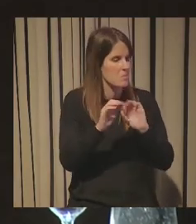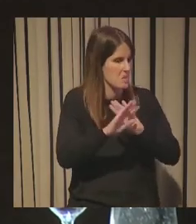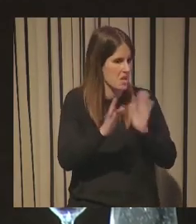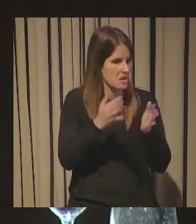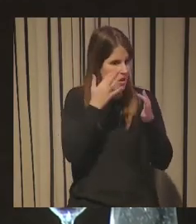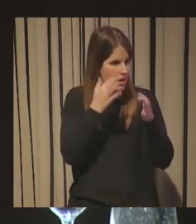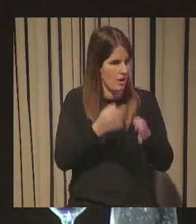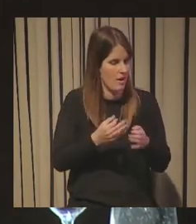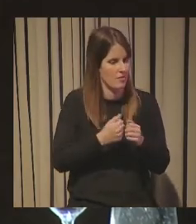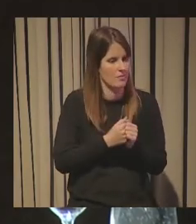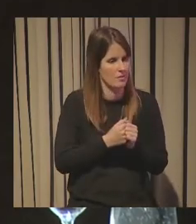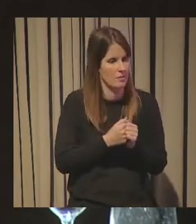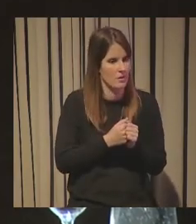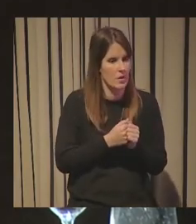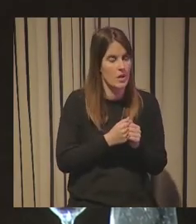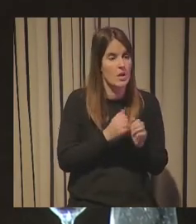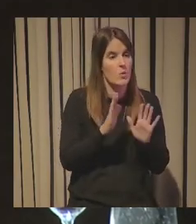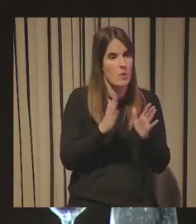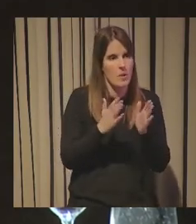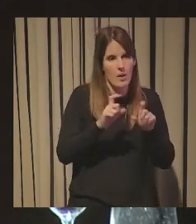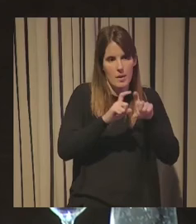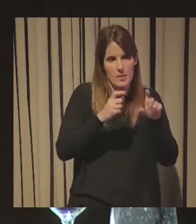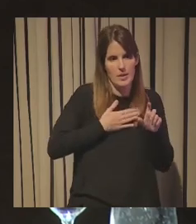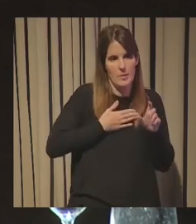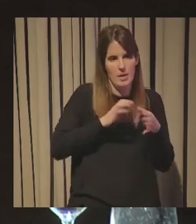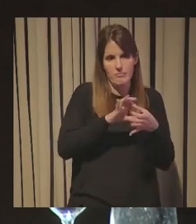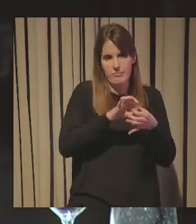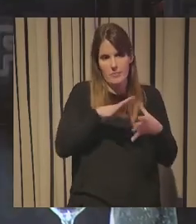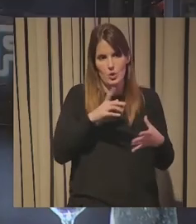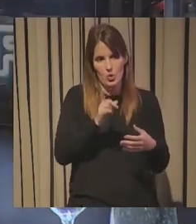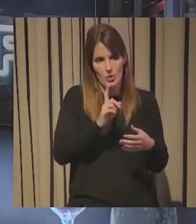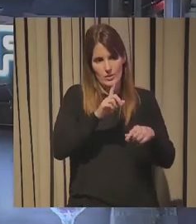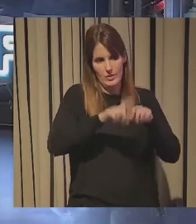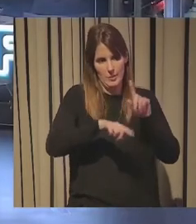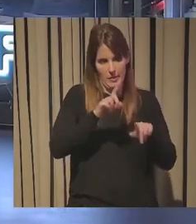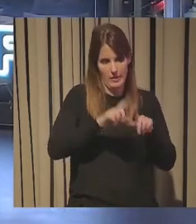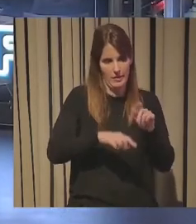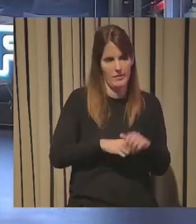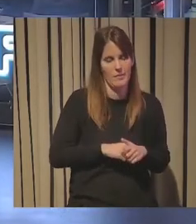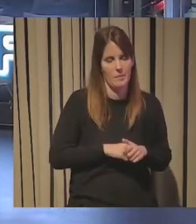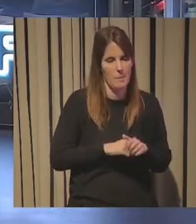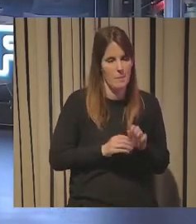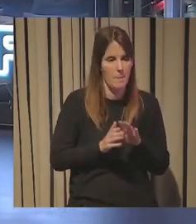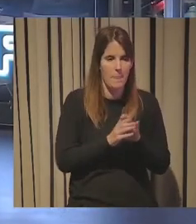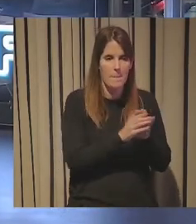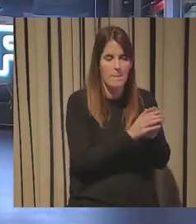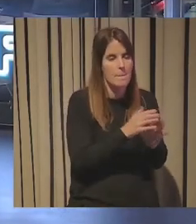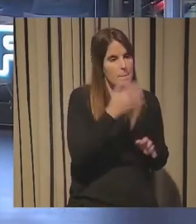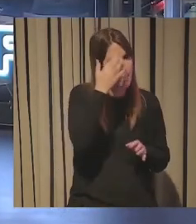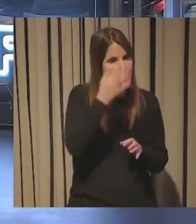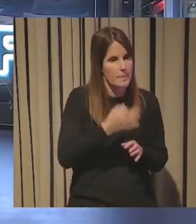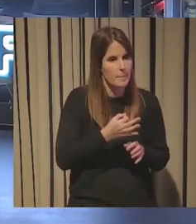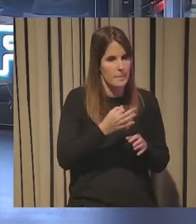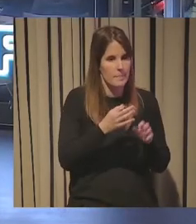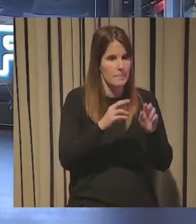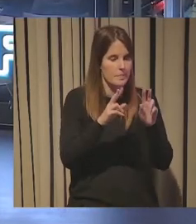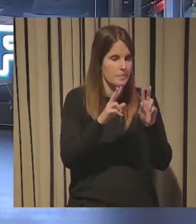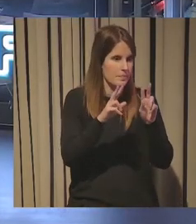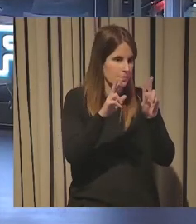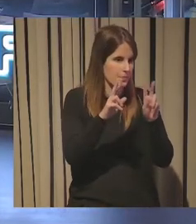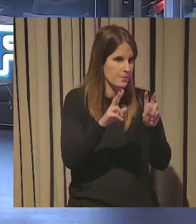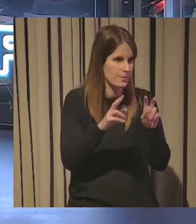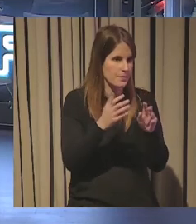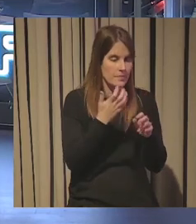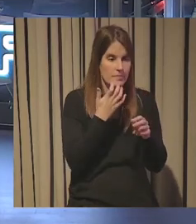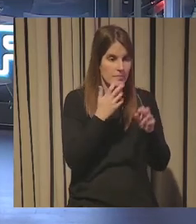teletrabajo porque esa es la tendencia pero igual para mí no es y luego yo creo que está por un lado el tema de tener un radar de audiencias y en